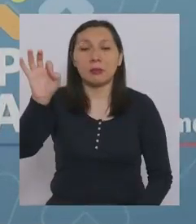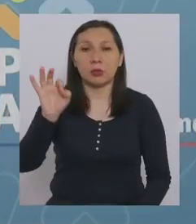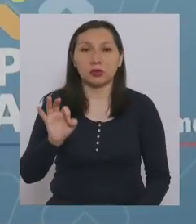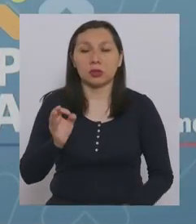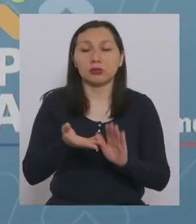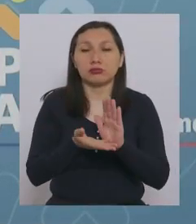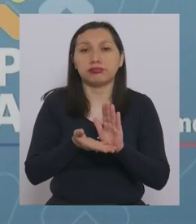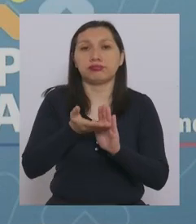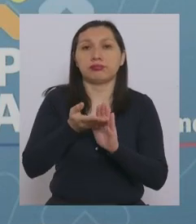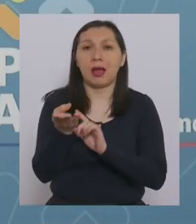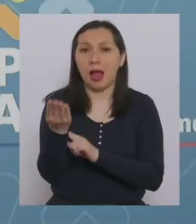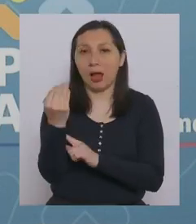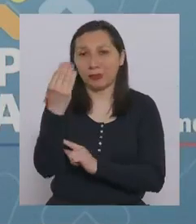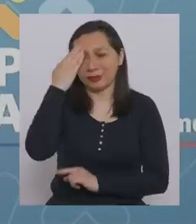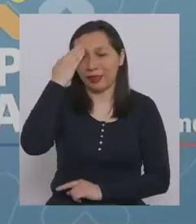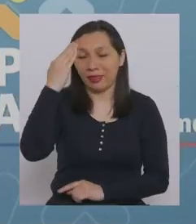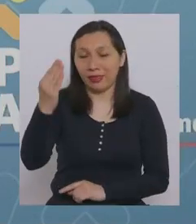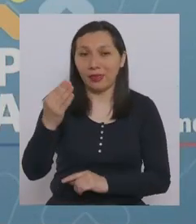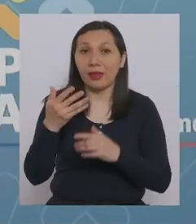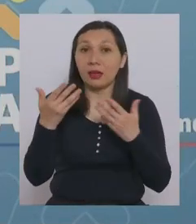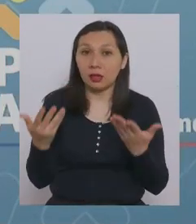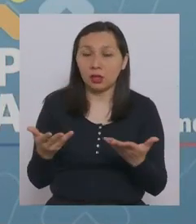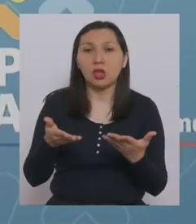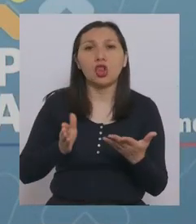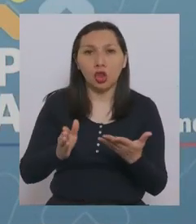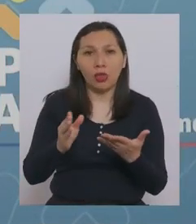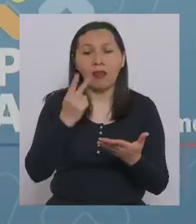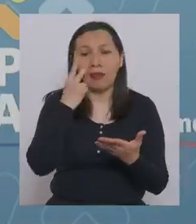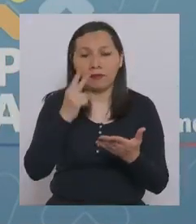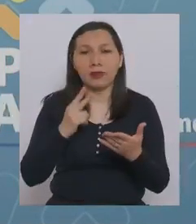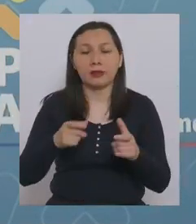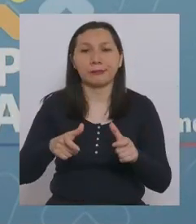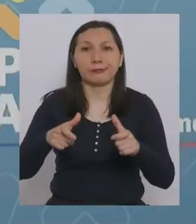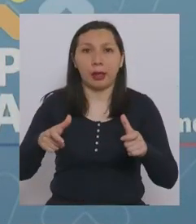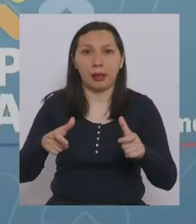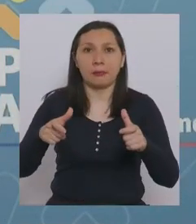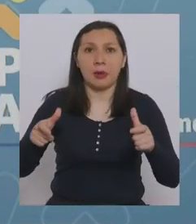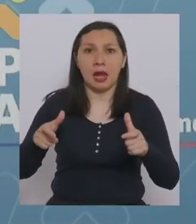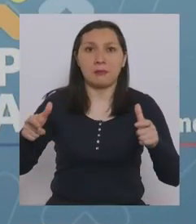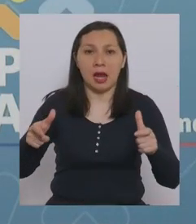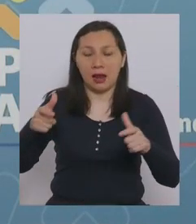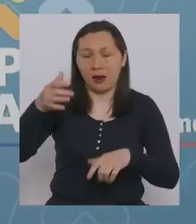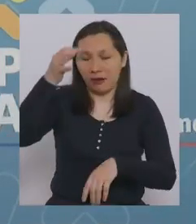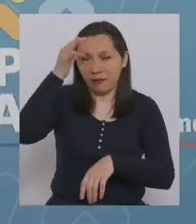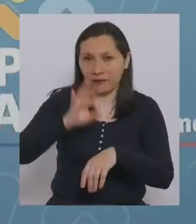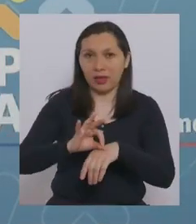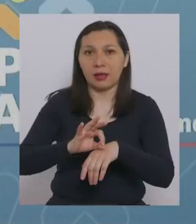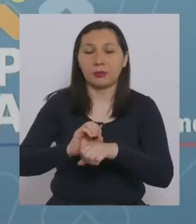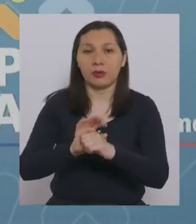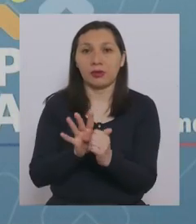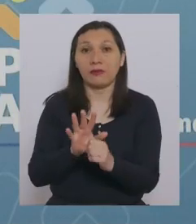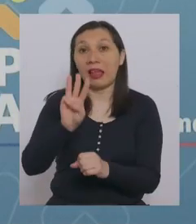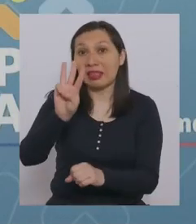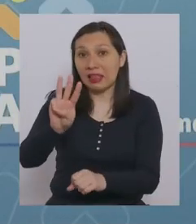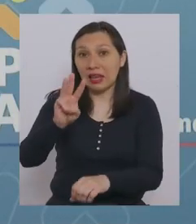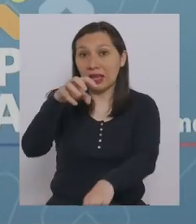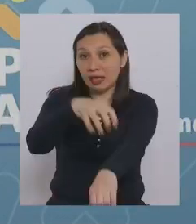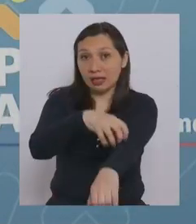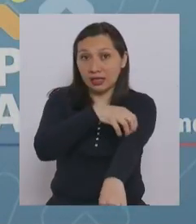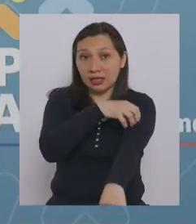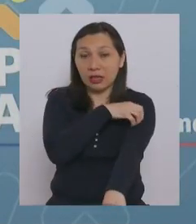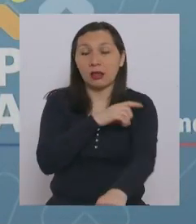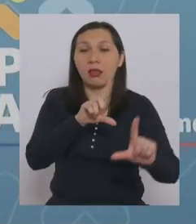a 14 días, es decir, aún mostramos aumentos de los casos. Tres regiones disminuyen